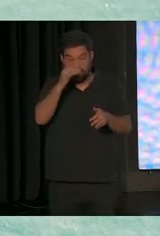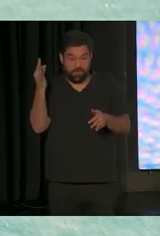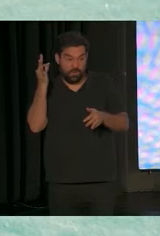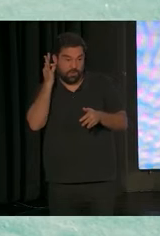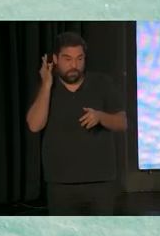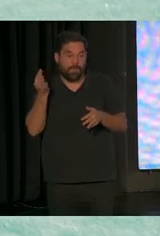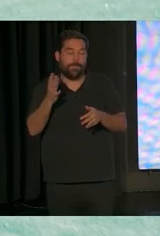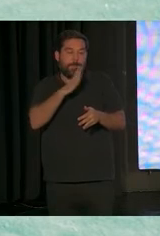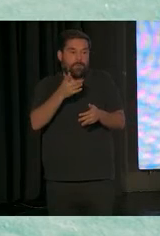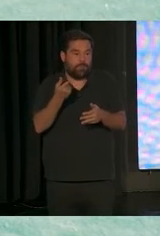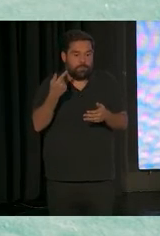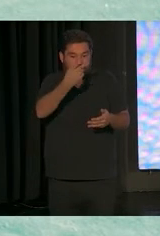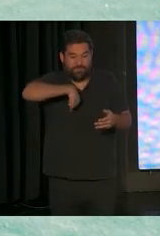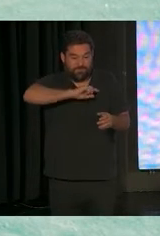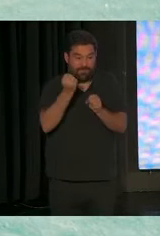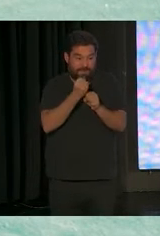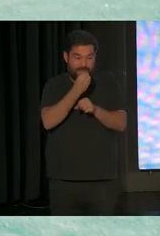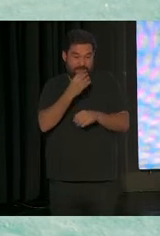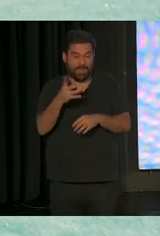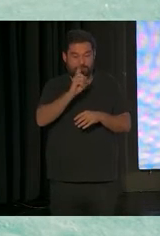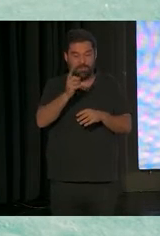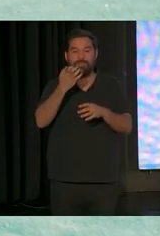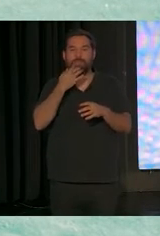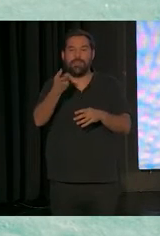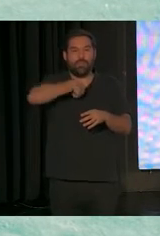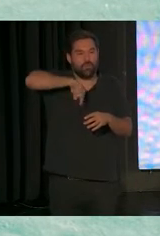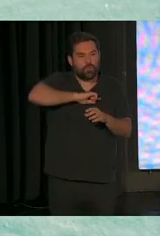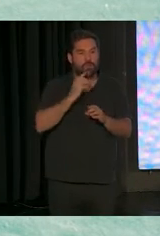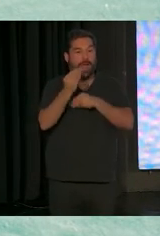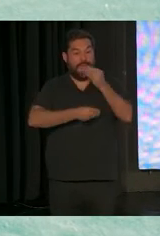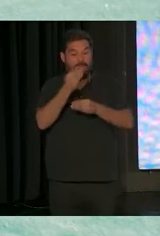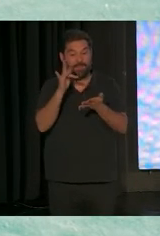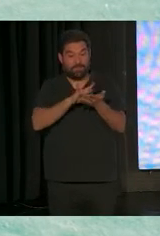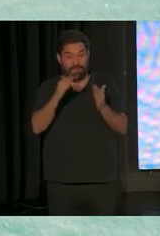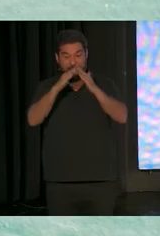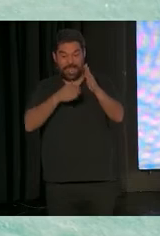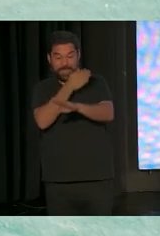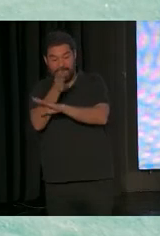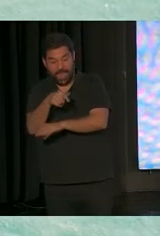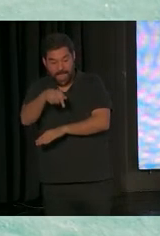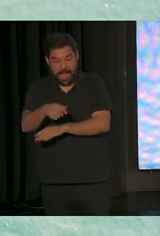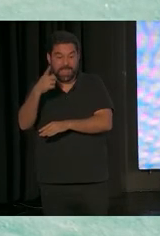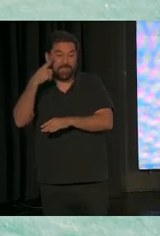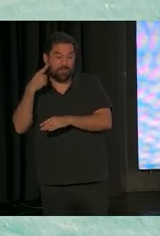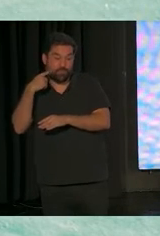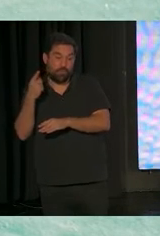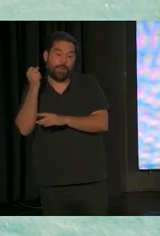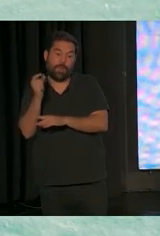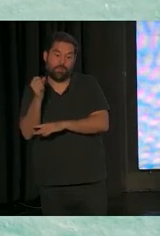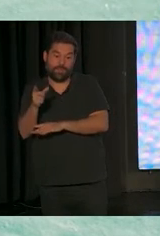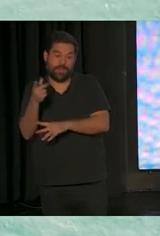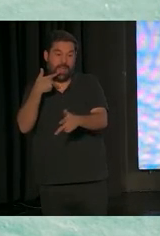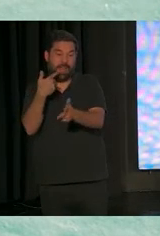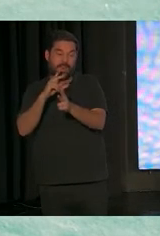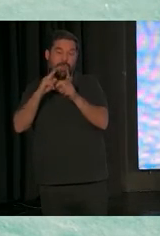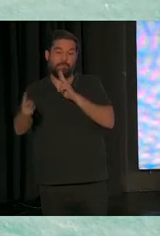existiendo una relación directa entre que si no lo hacemos cuando vamos a las casas en la rutina y no damos ese feedback y